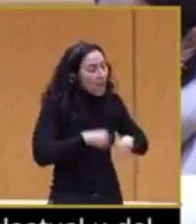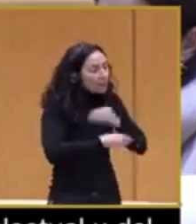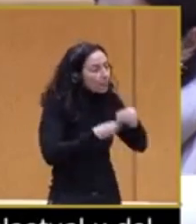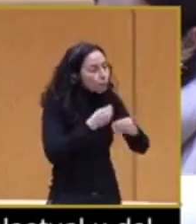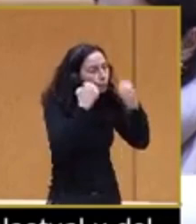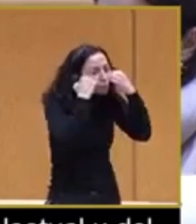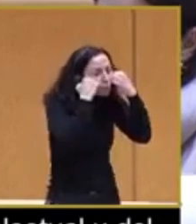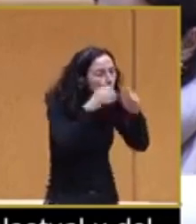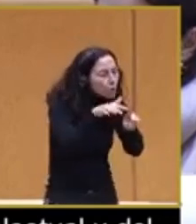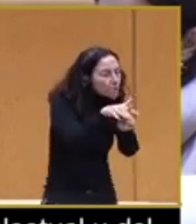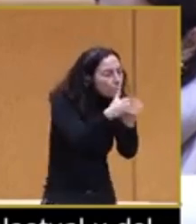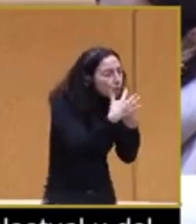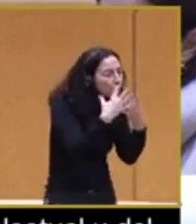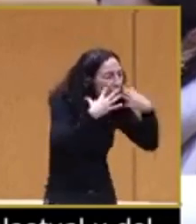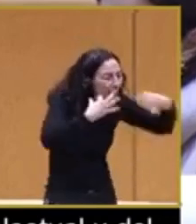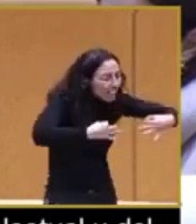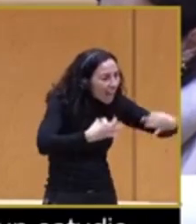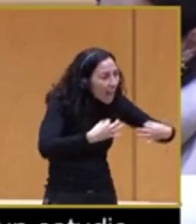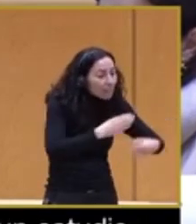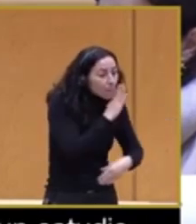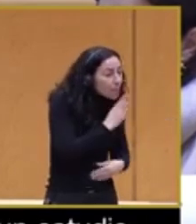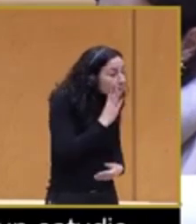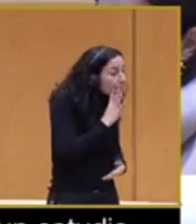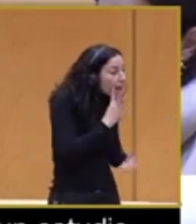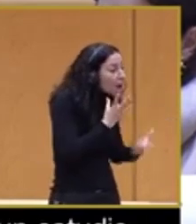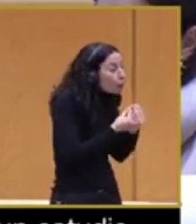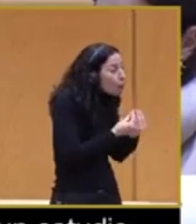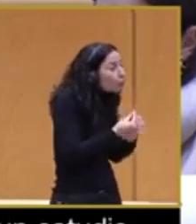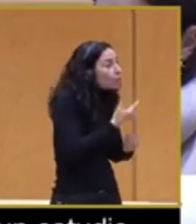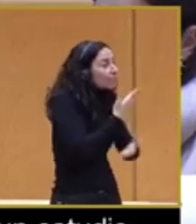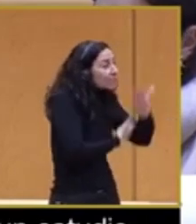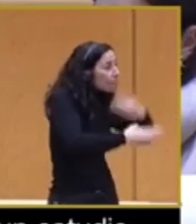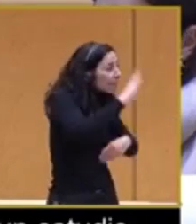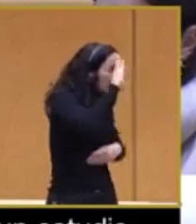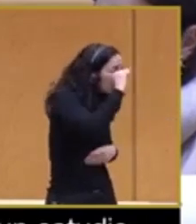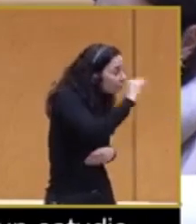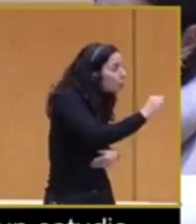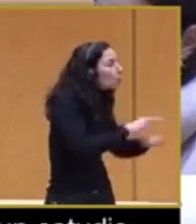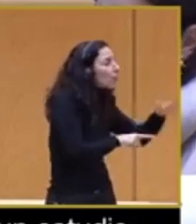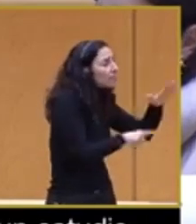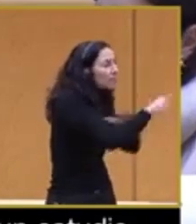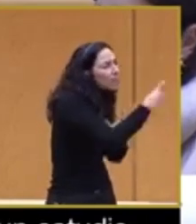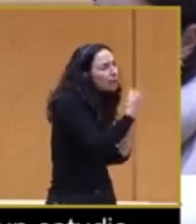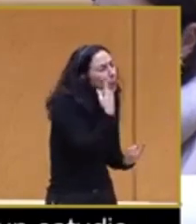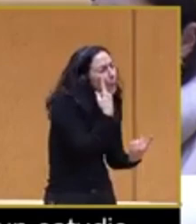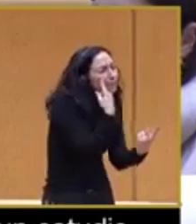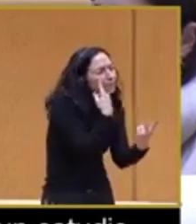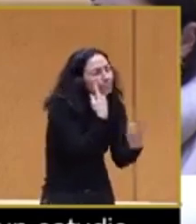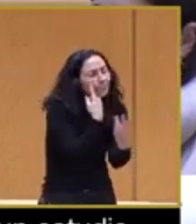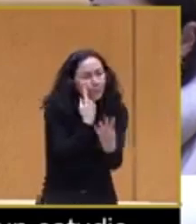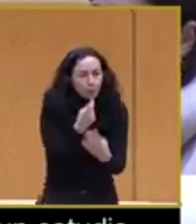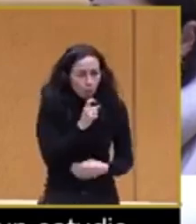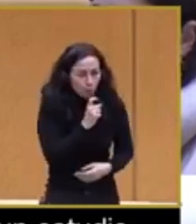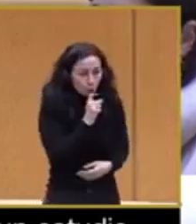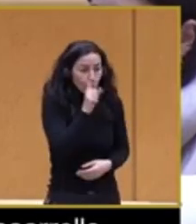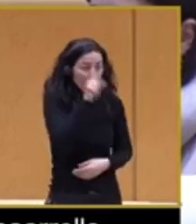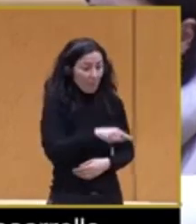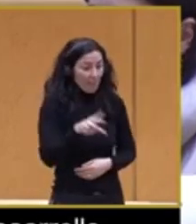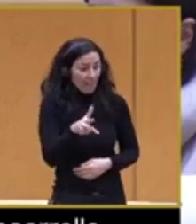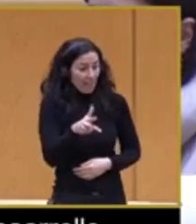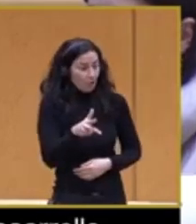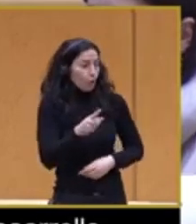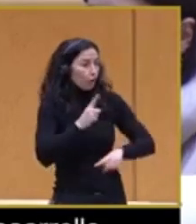situación real de madres con discapacidad intelectual y del desarrollo, grupos de trabajo sobre derechos sexuales y